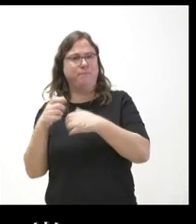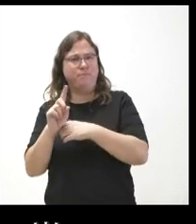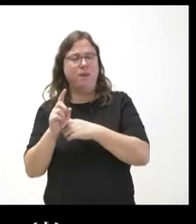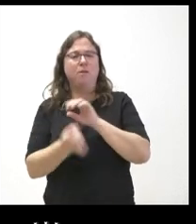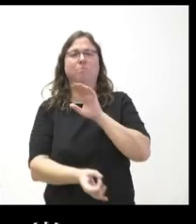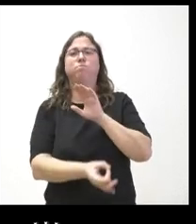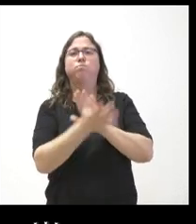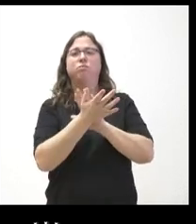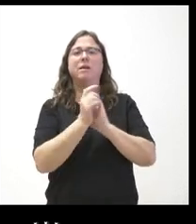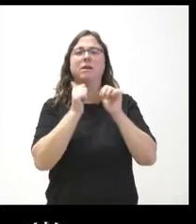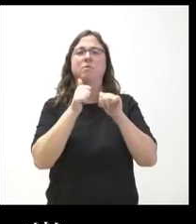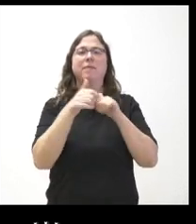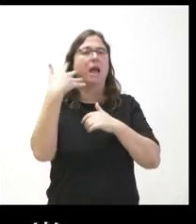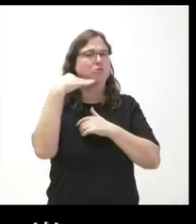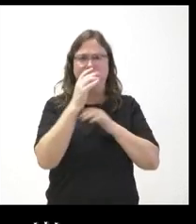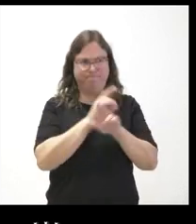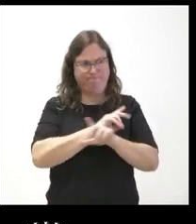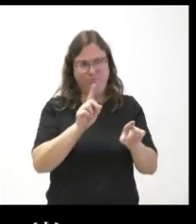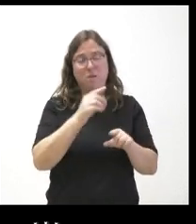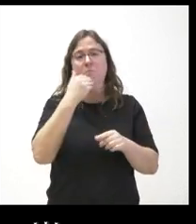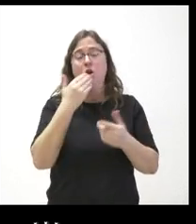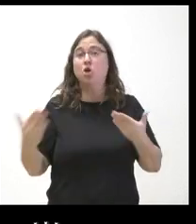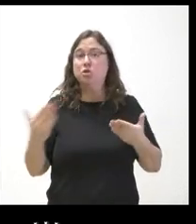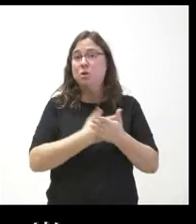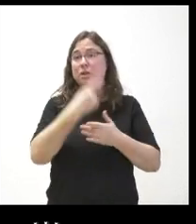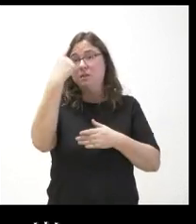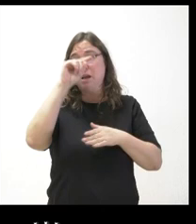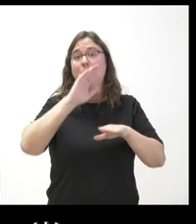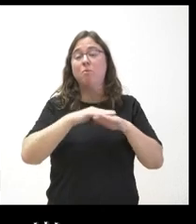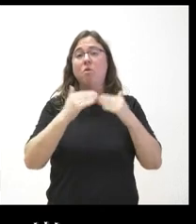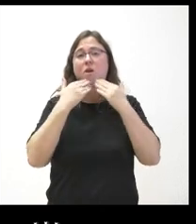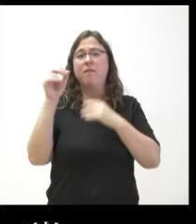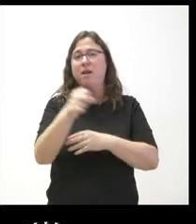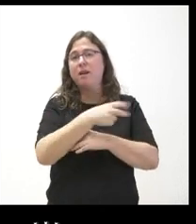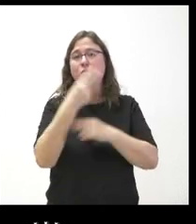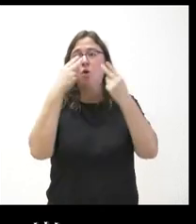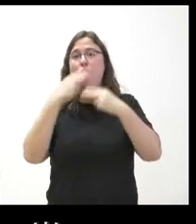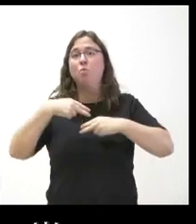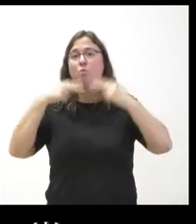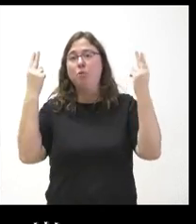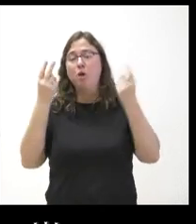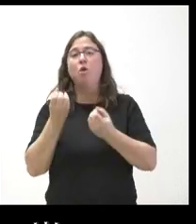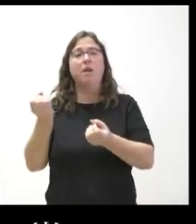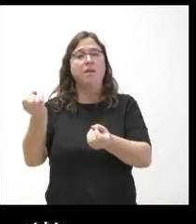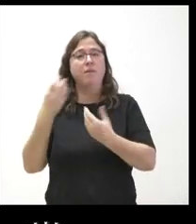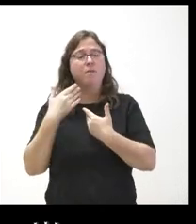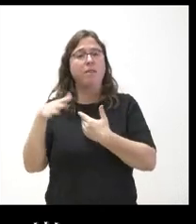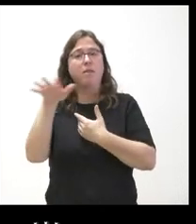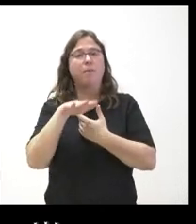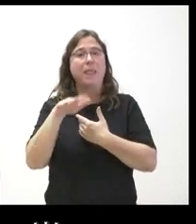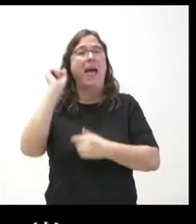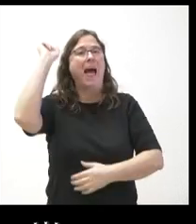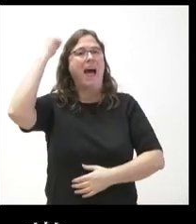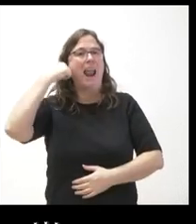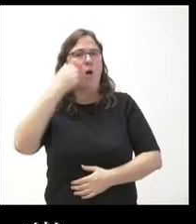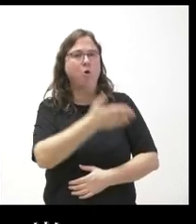brote se iniciara en Soria pero todo lo que sabemos es por los resultados que hacen públicos o por las informaciones que nos llegan desde Aragón